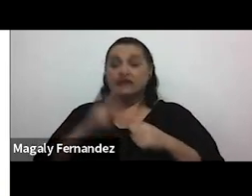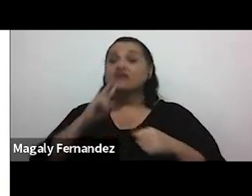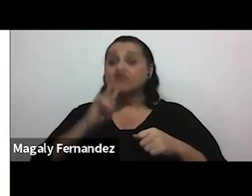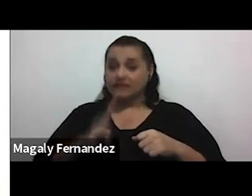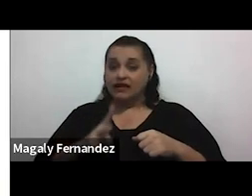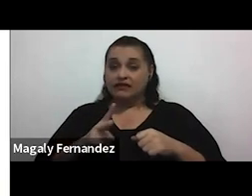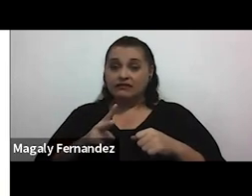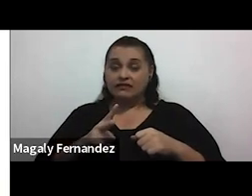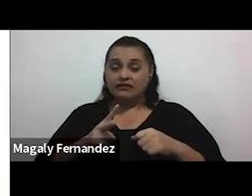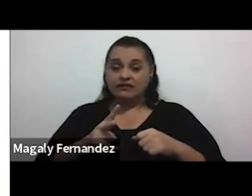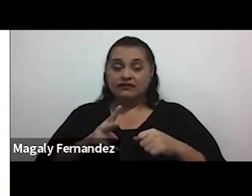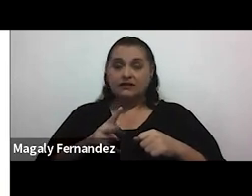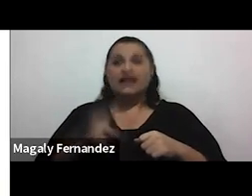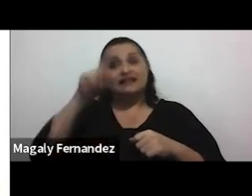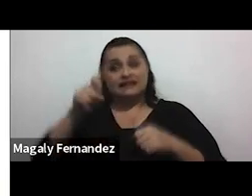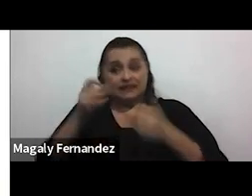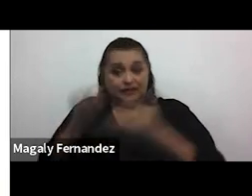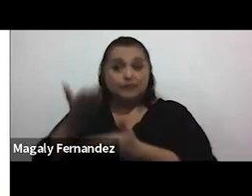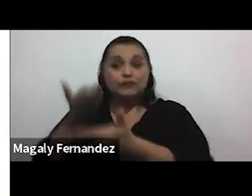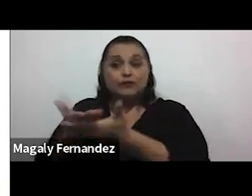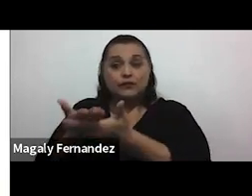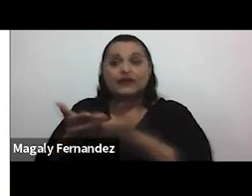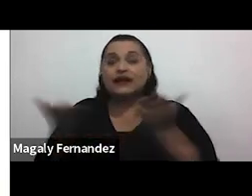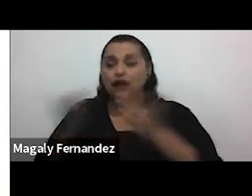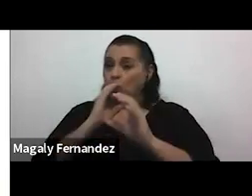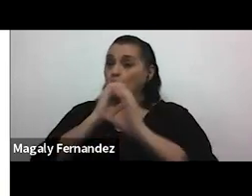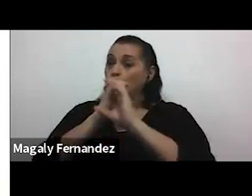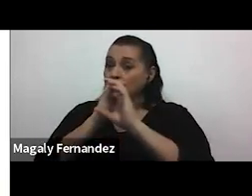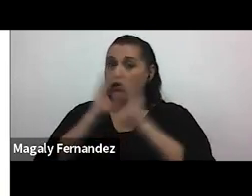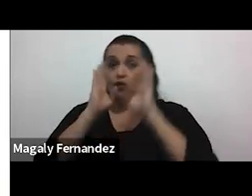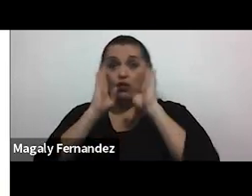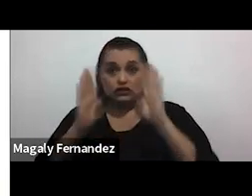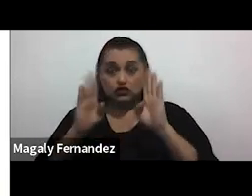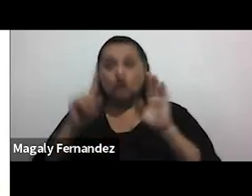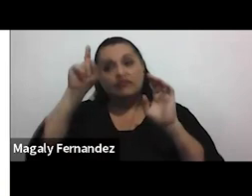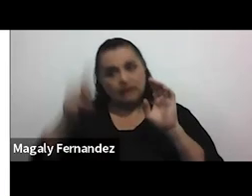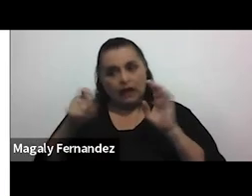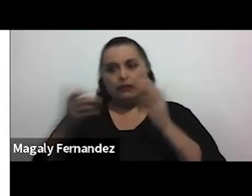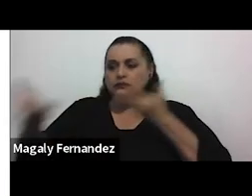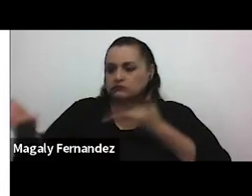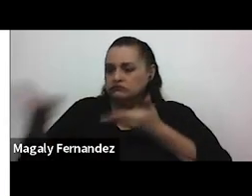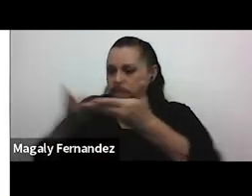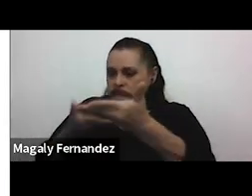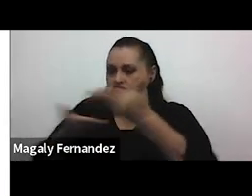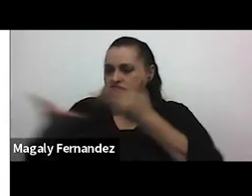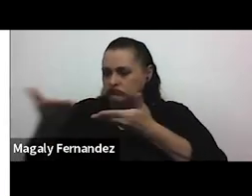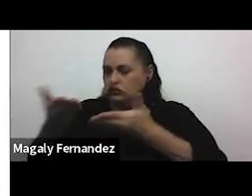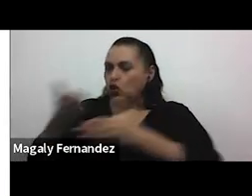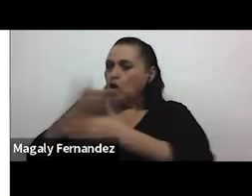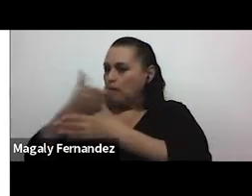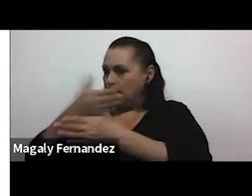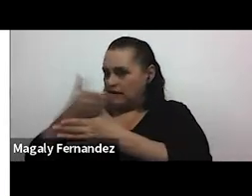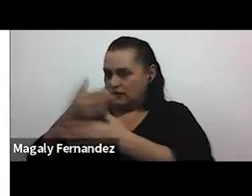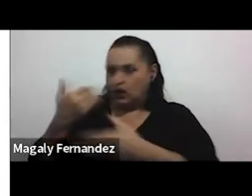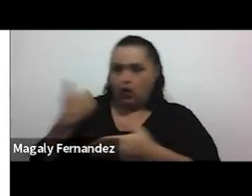lo que se propone es que el cuidado y la atención deben ser compartidos equitativamente en una relación. Tanto